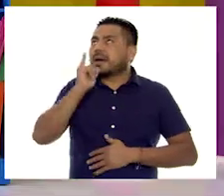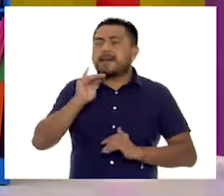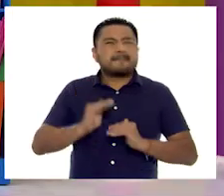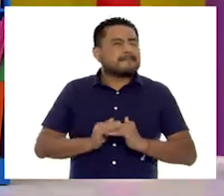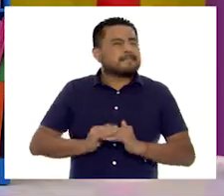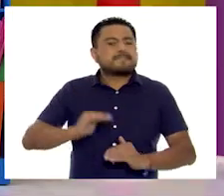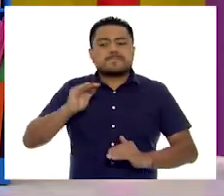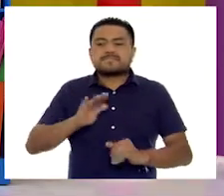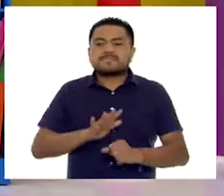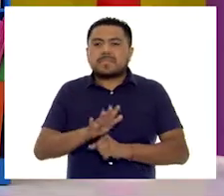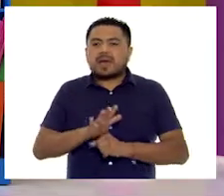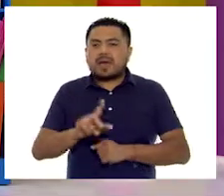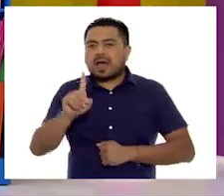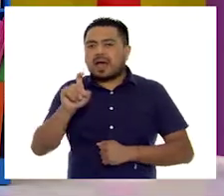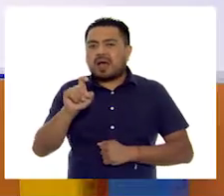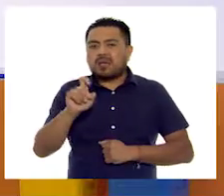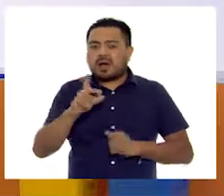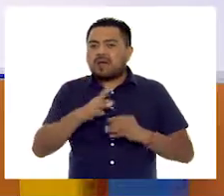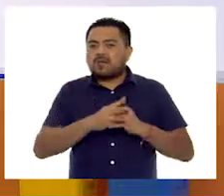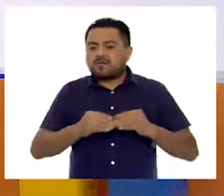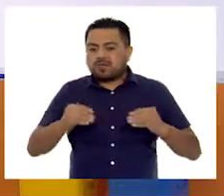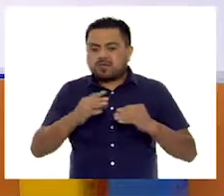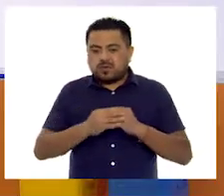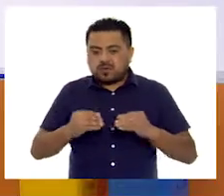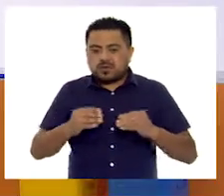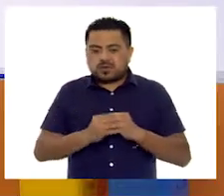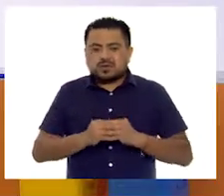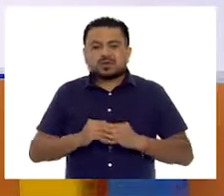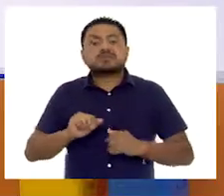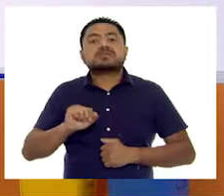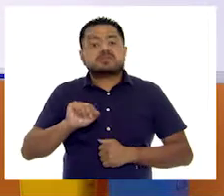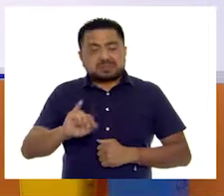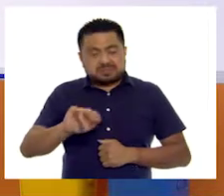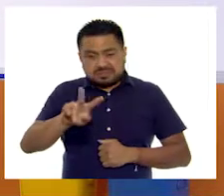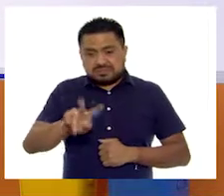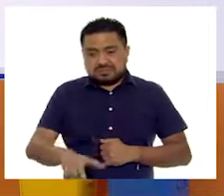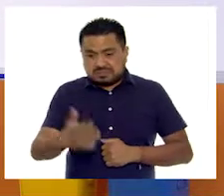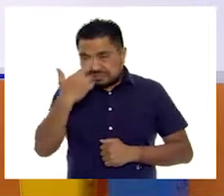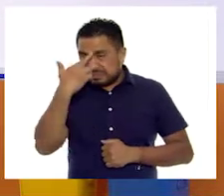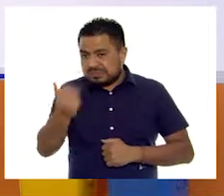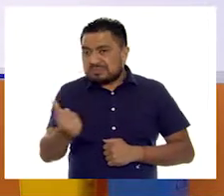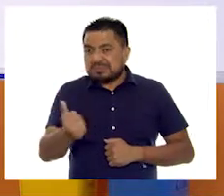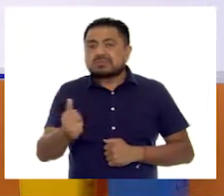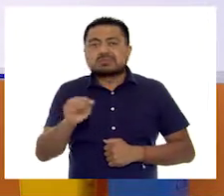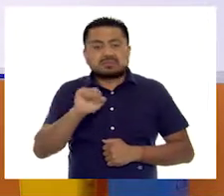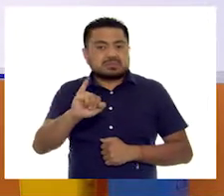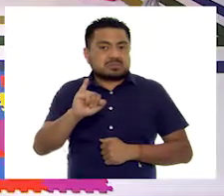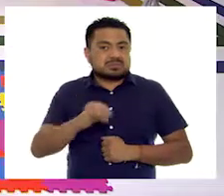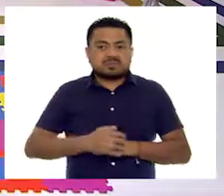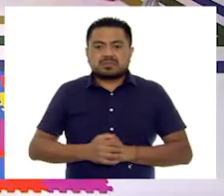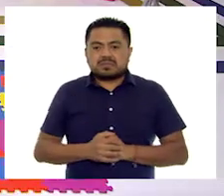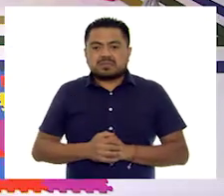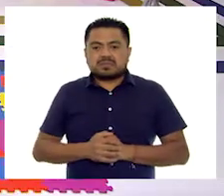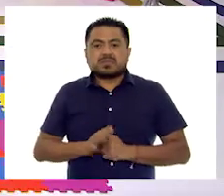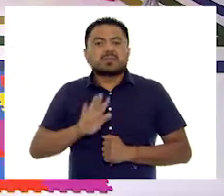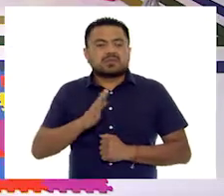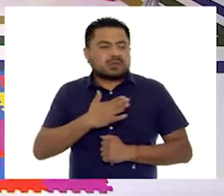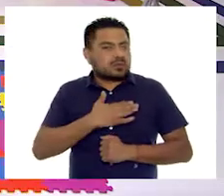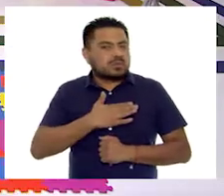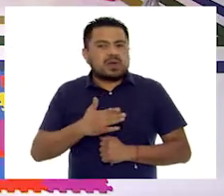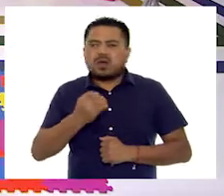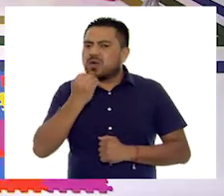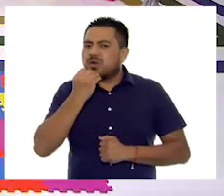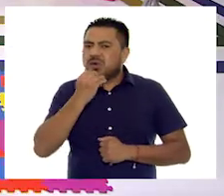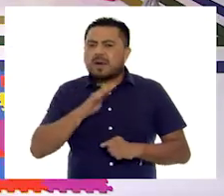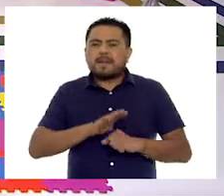consumía era el agua de frutas. Y que la bebida que se... Sí, la bebida que se consumía más era el agua de frutas. Y bueno, ¿y los